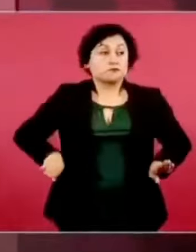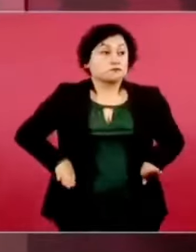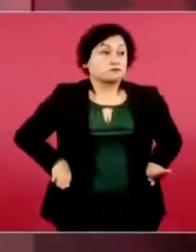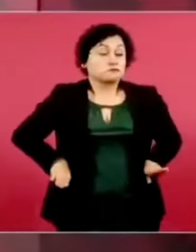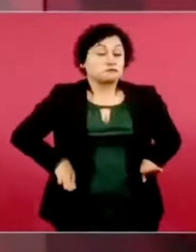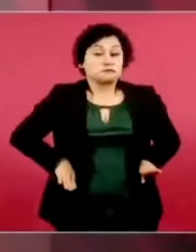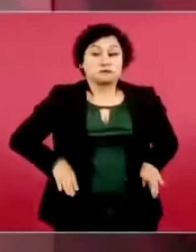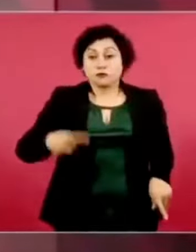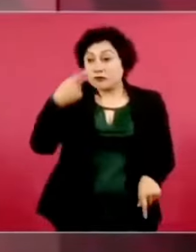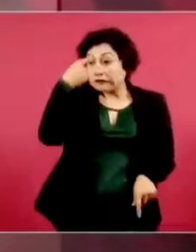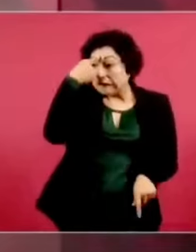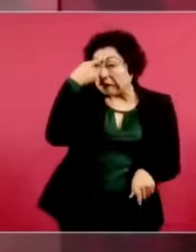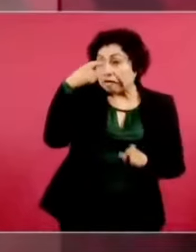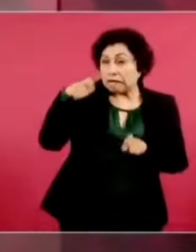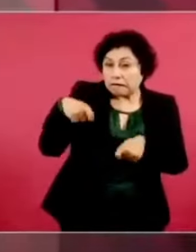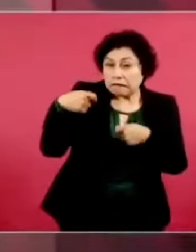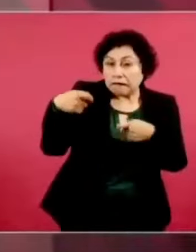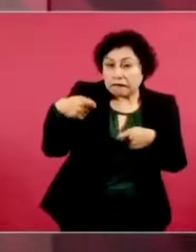a los que